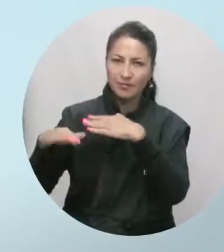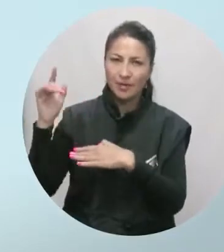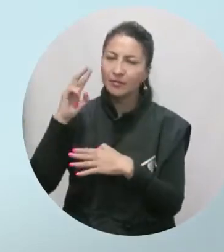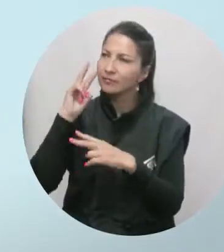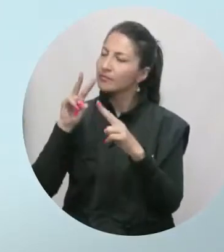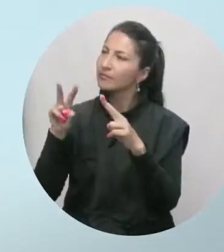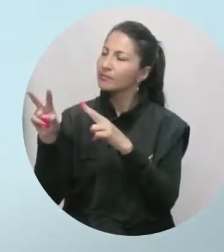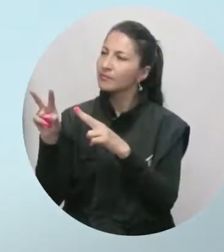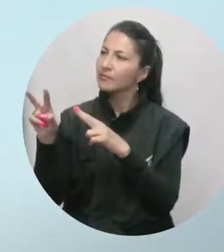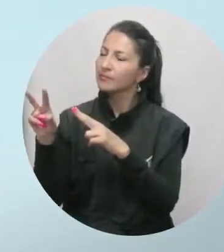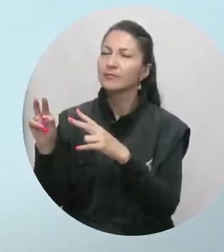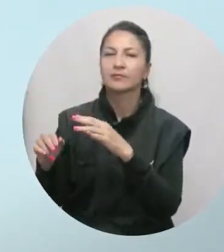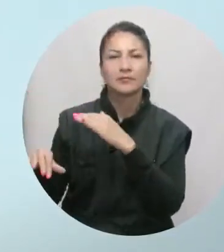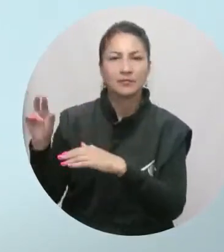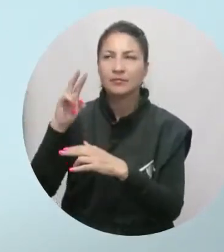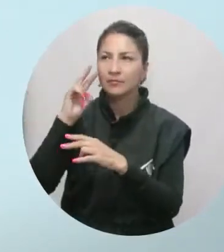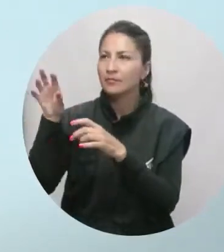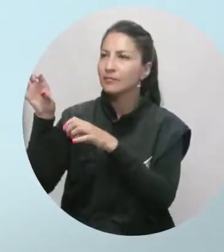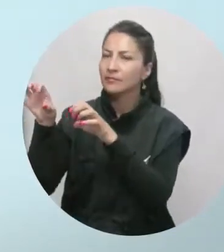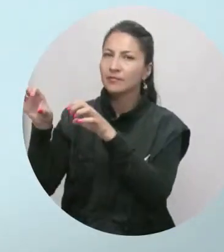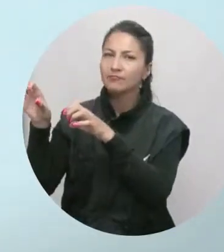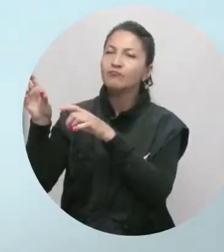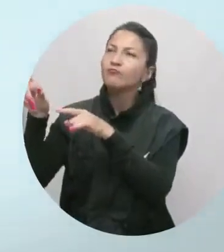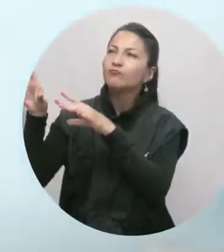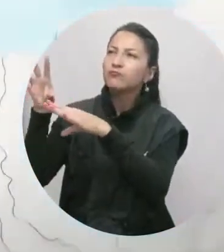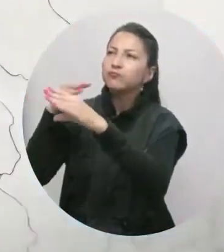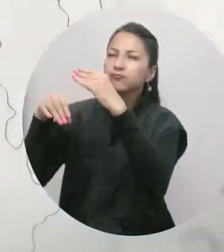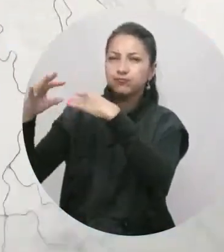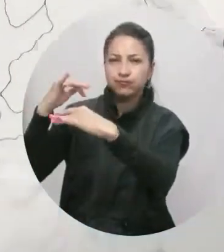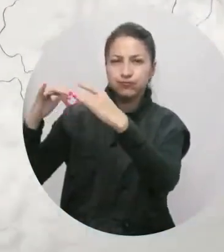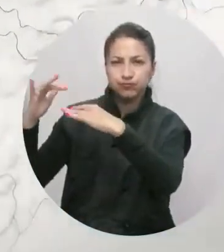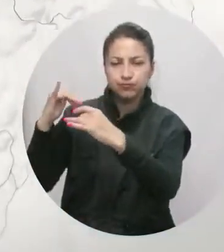En San Andrés y Providencia se estiman nubes en el paisaje.